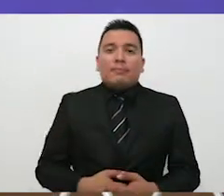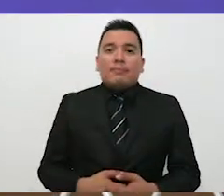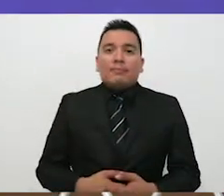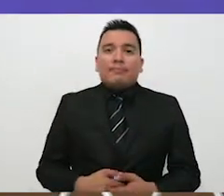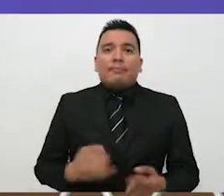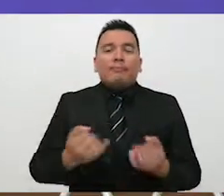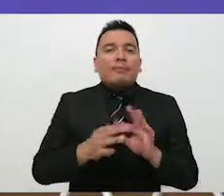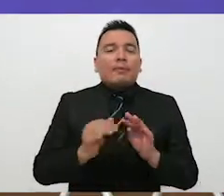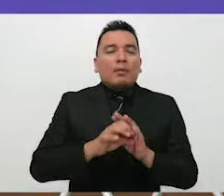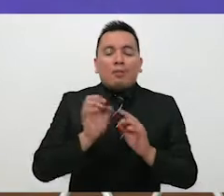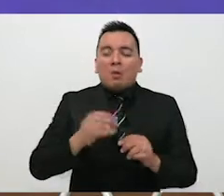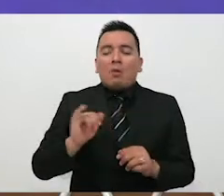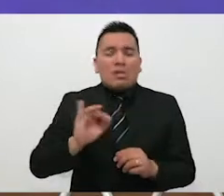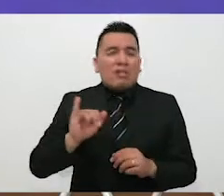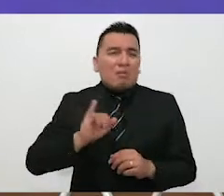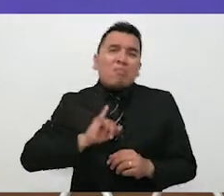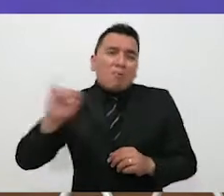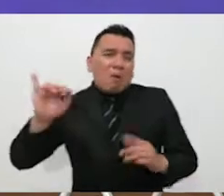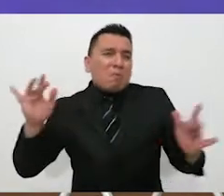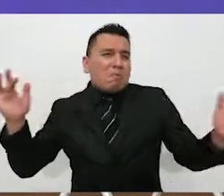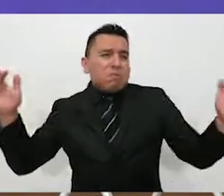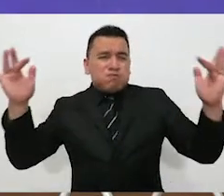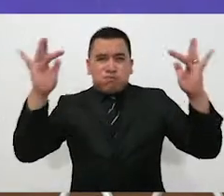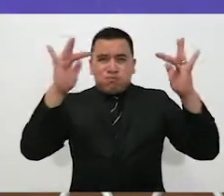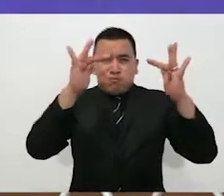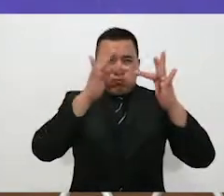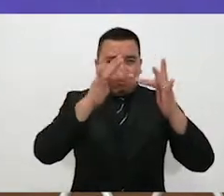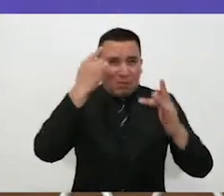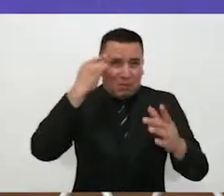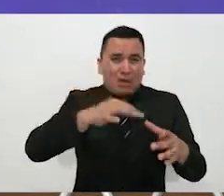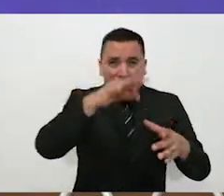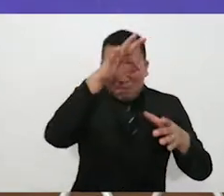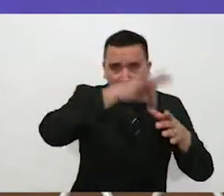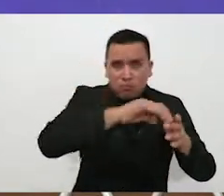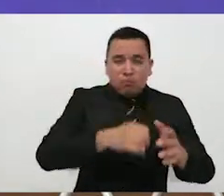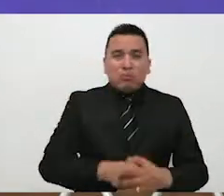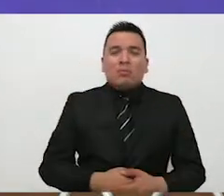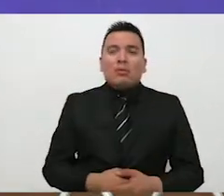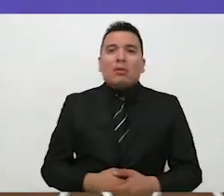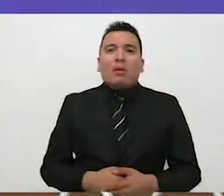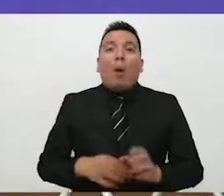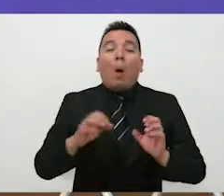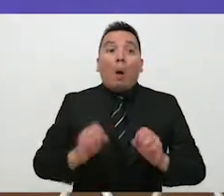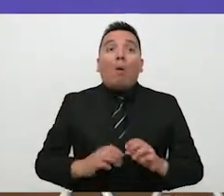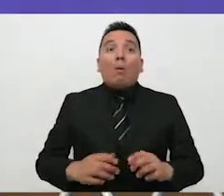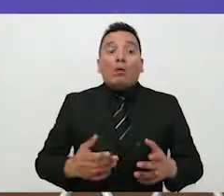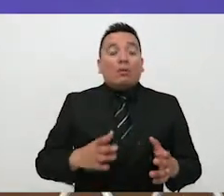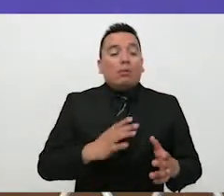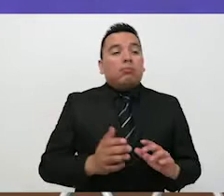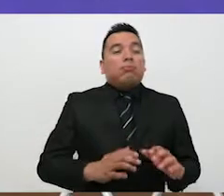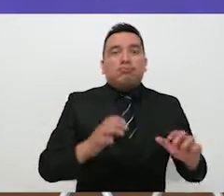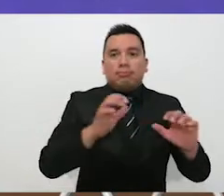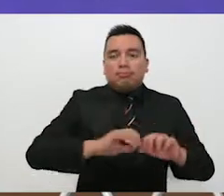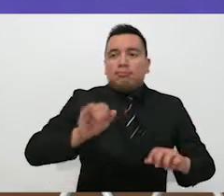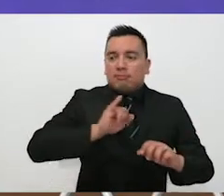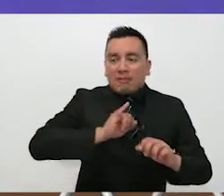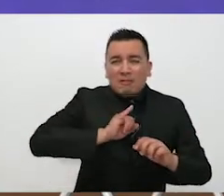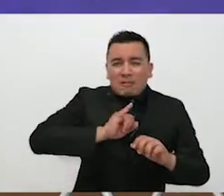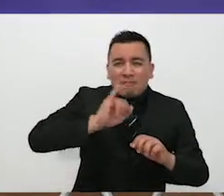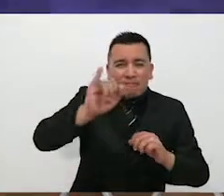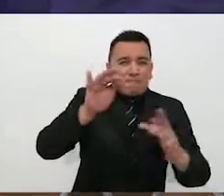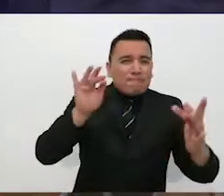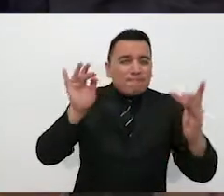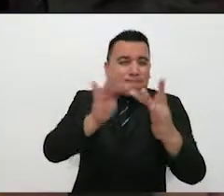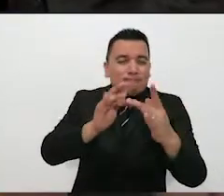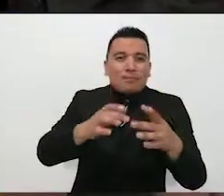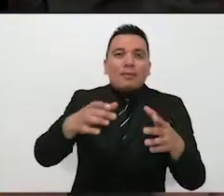remoto, hablaron de urna electrónica, de voto electrónico y fue muy interesante escucharlos y abordar las conclusiones a las que